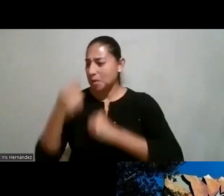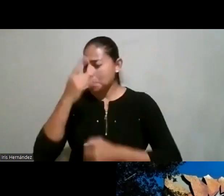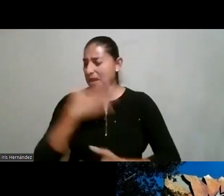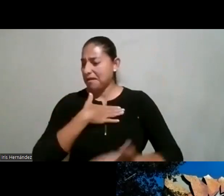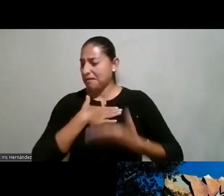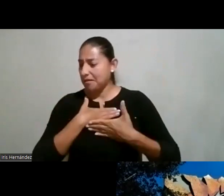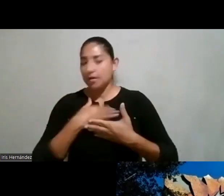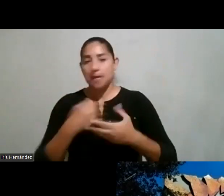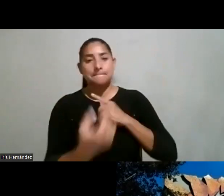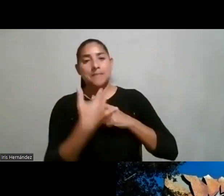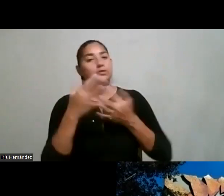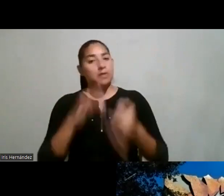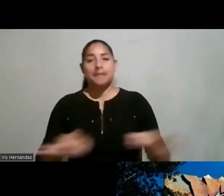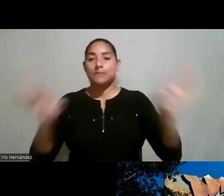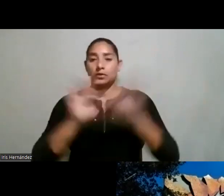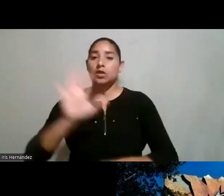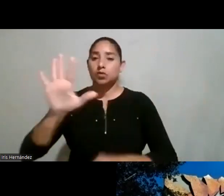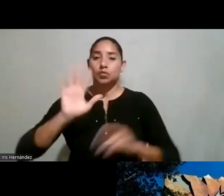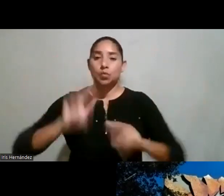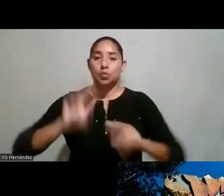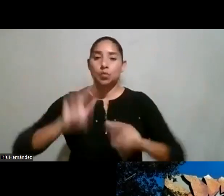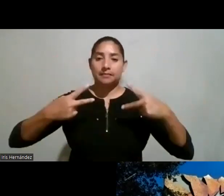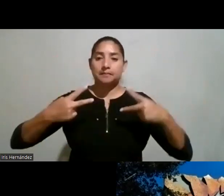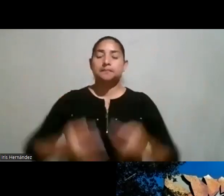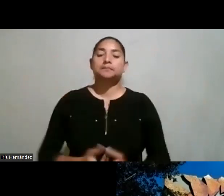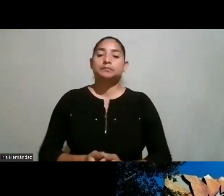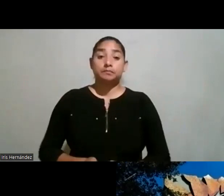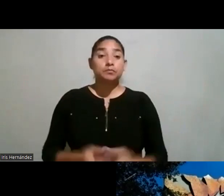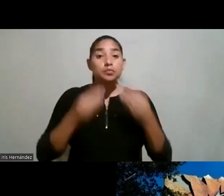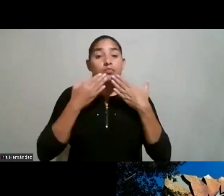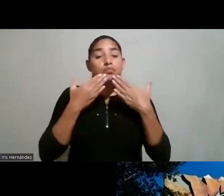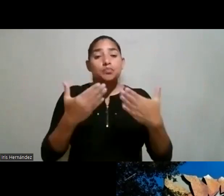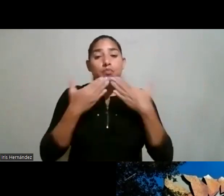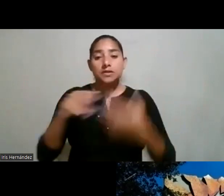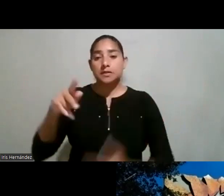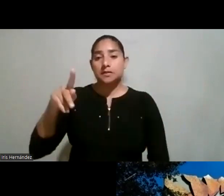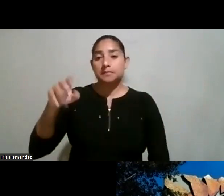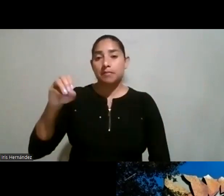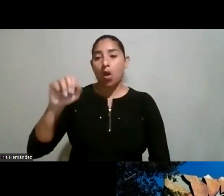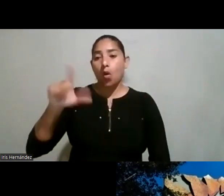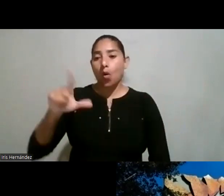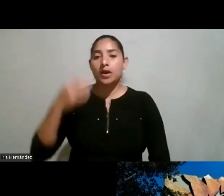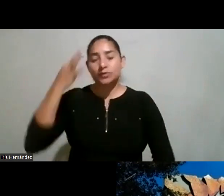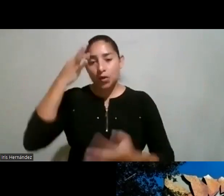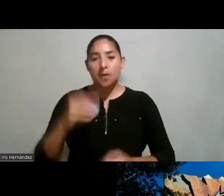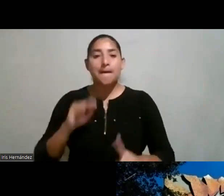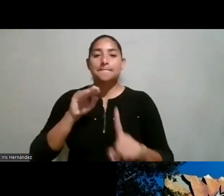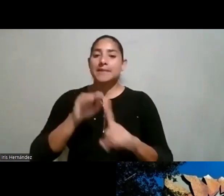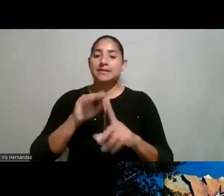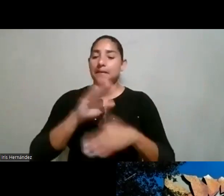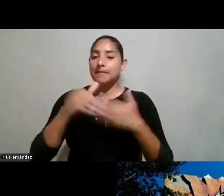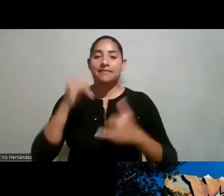que tiene un impacto muy importante en su tipo muchas gracias doña Paula creo que es un mensaje para